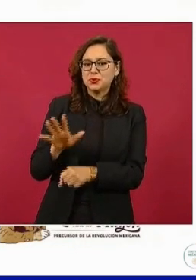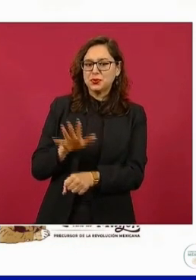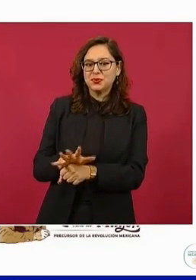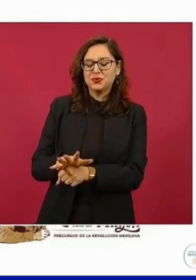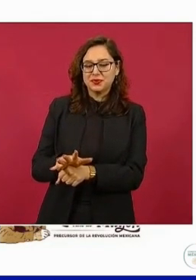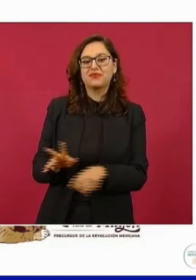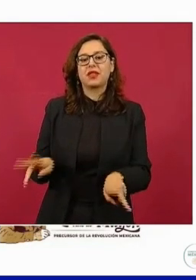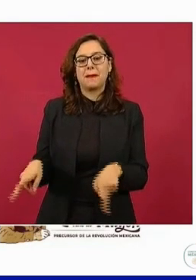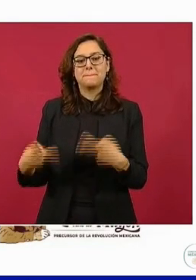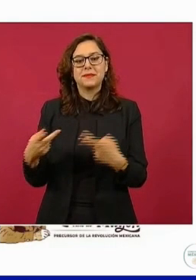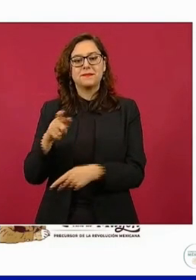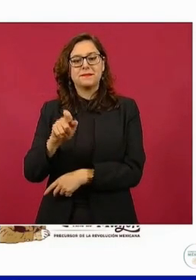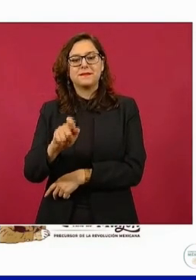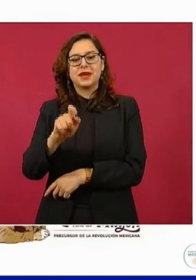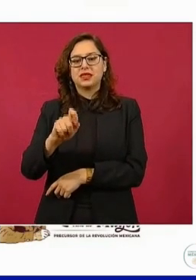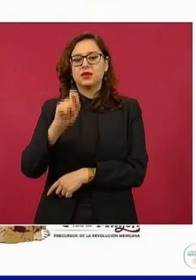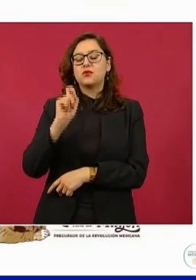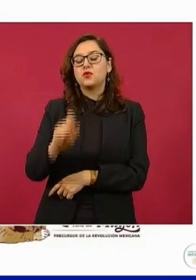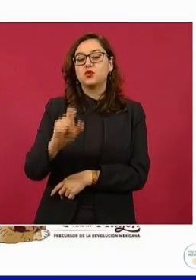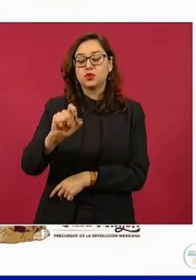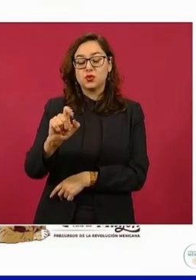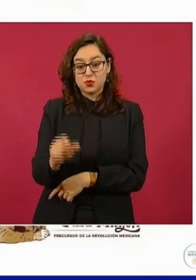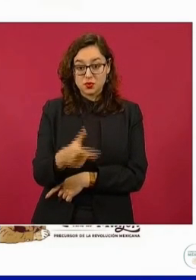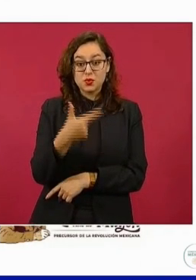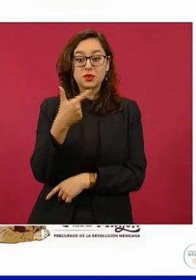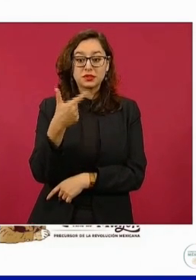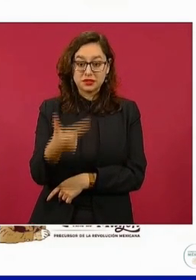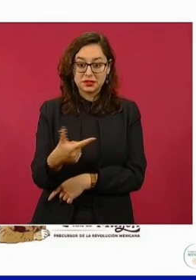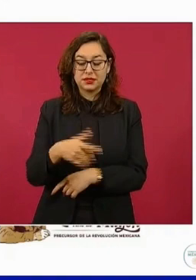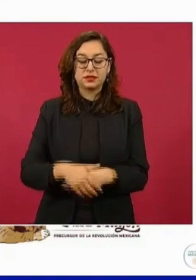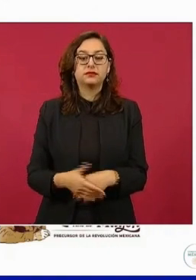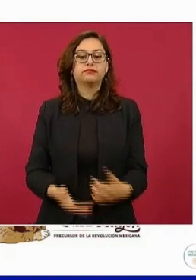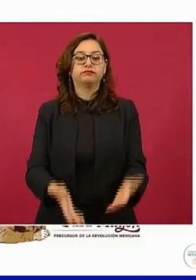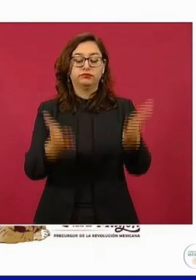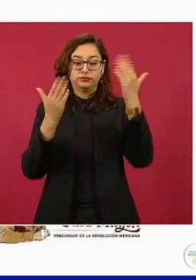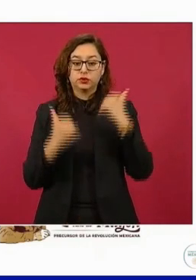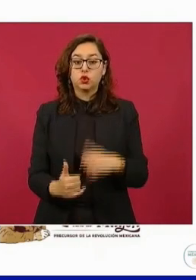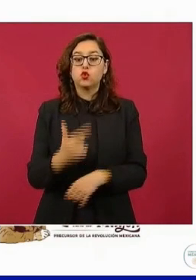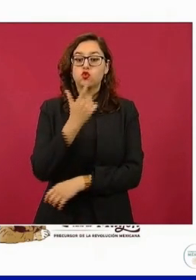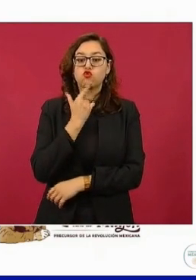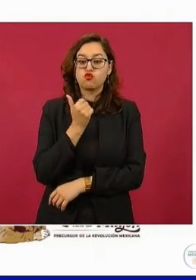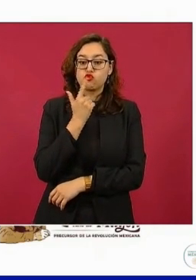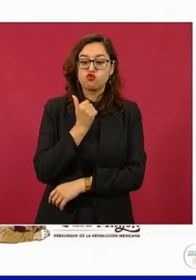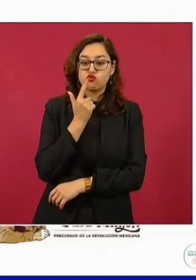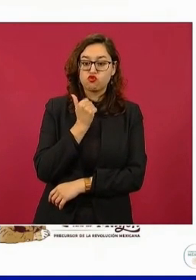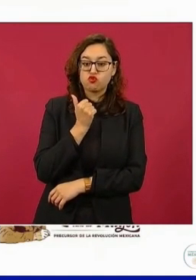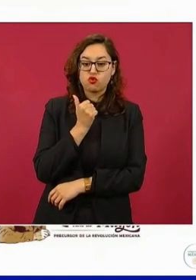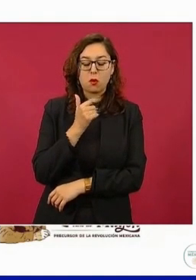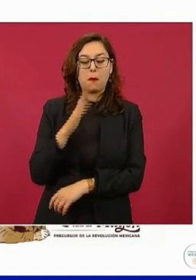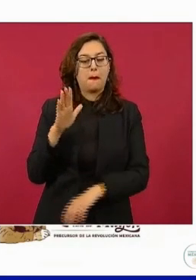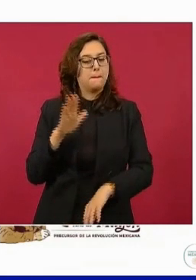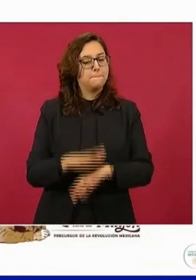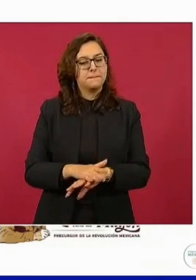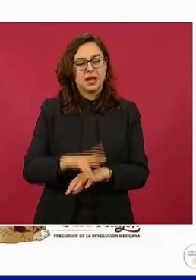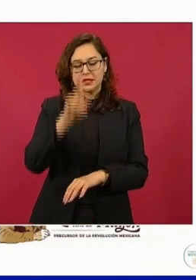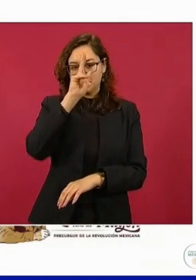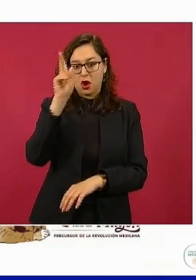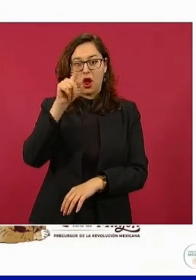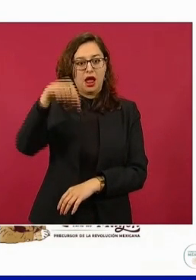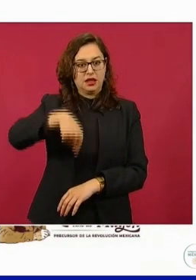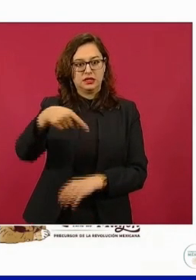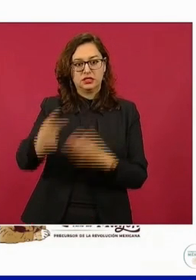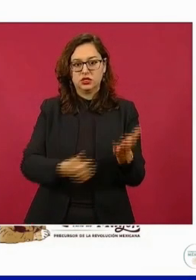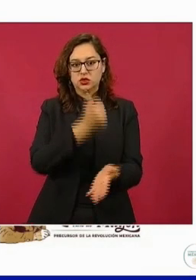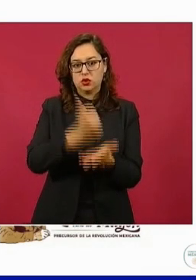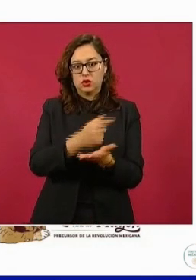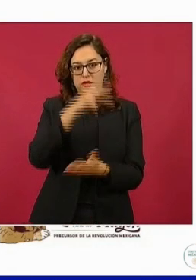centavos, también para la gasolina regular. Y nos vamos a la Premium, la Shell en Álvaro Obregón, aquí en